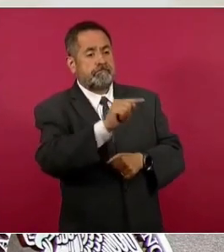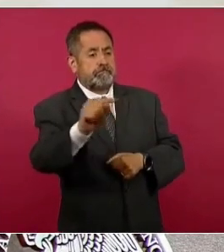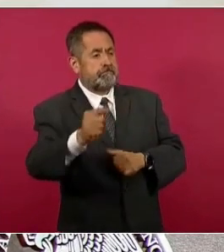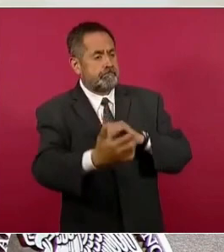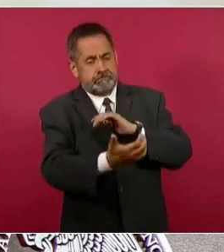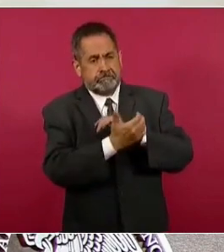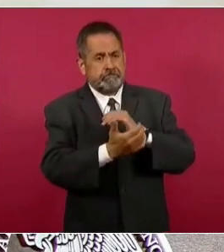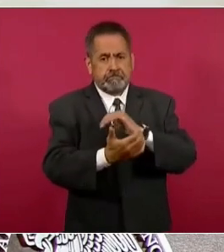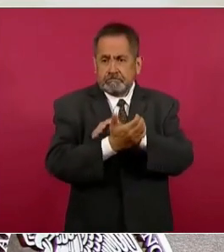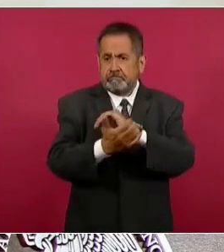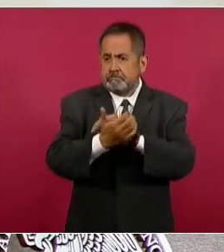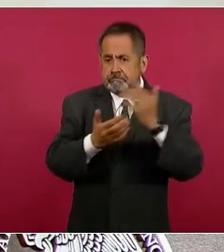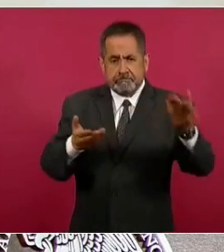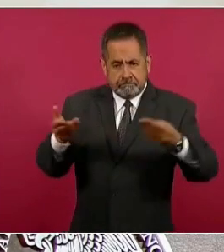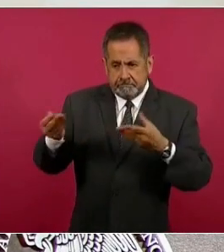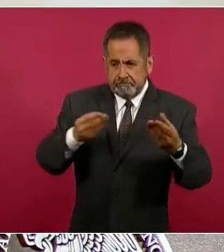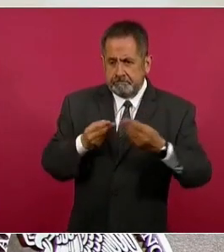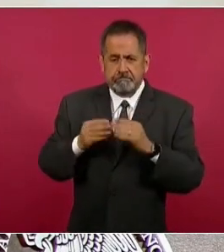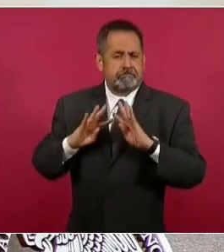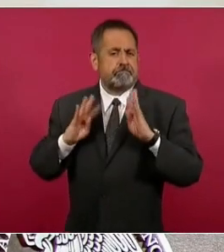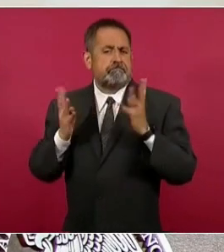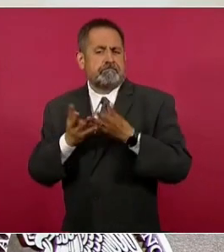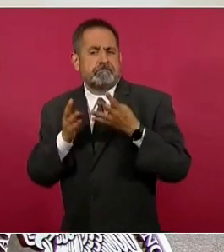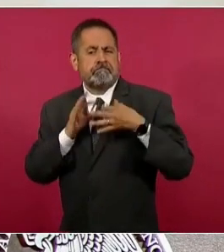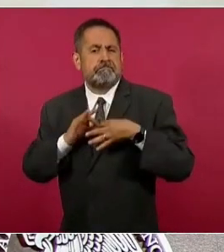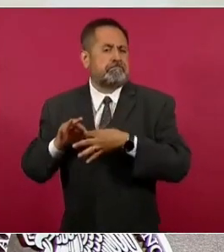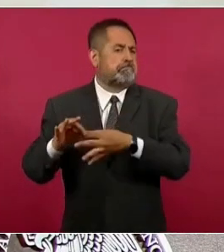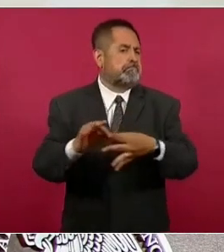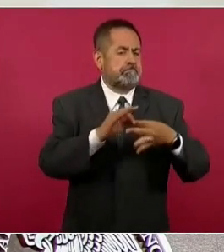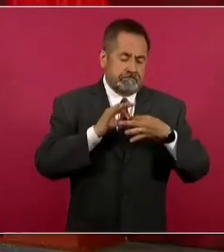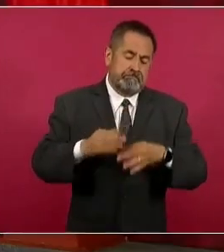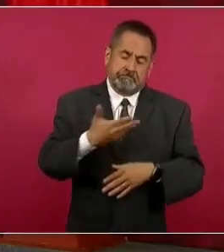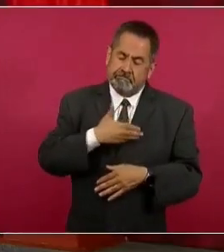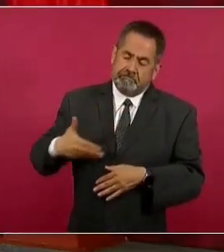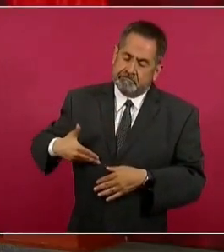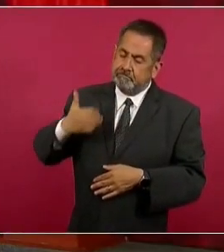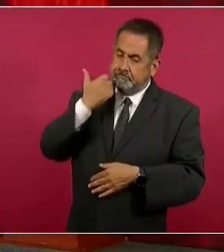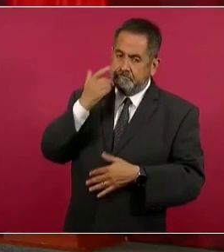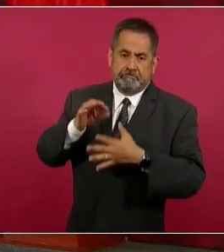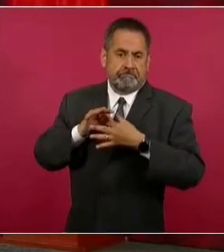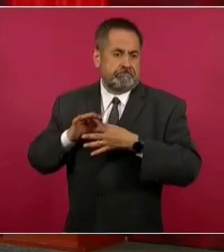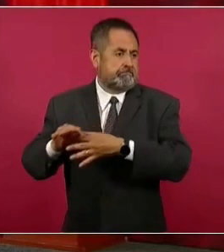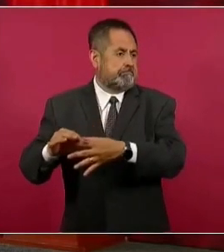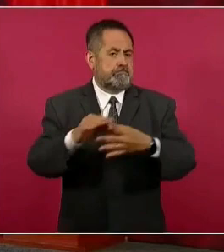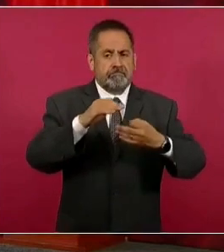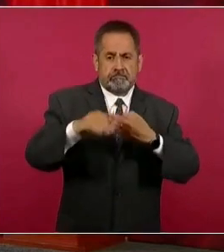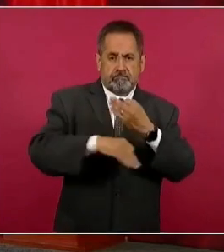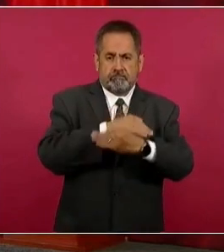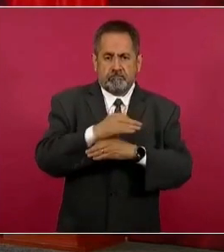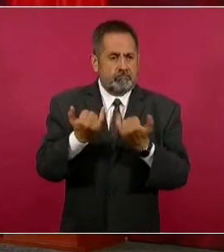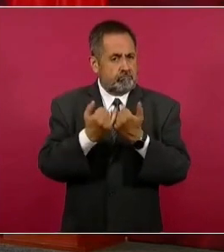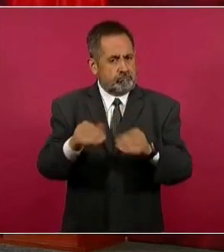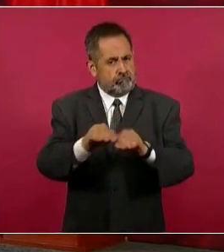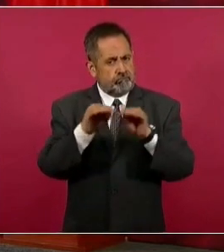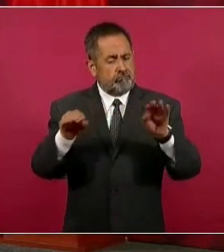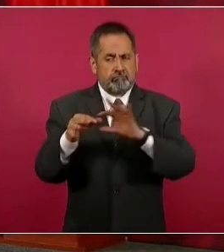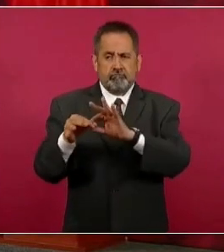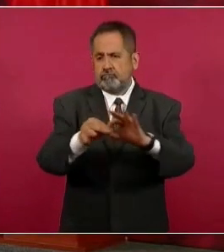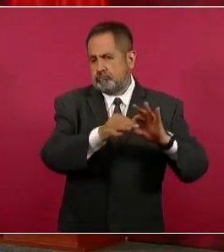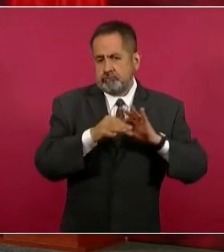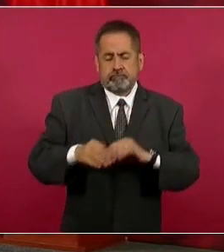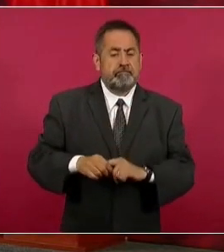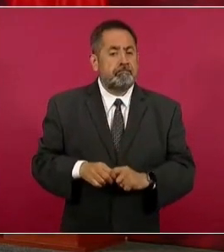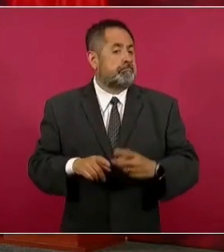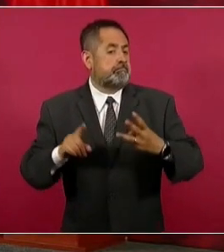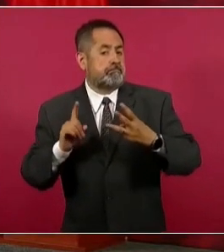ha pedido nuestro presidente es que exista esa coordinación y esa transversalidad entre todos los que integramos la misma. Tercera